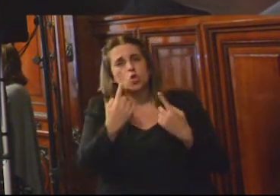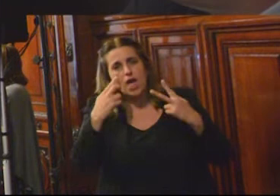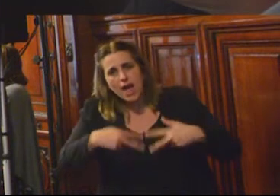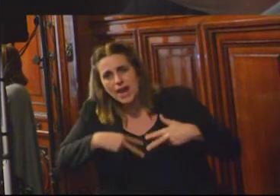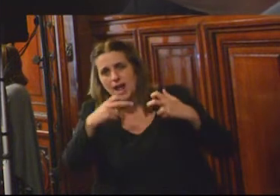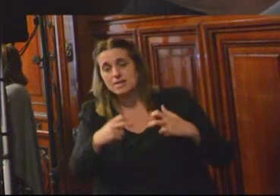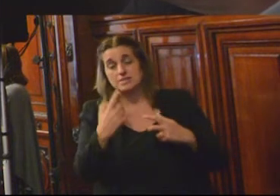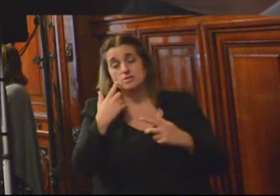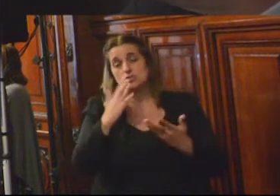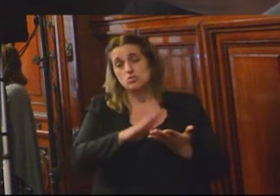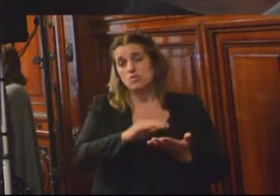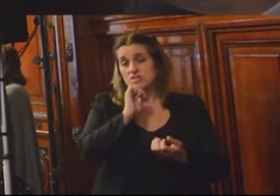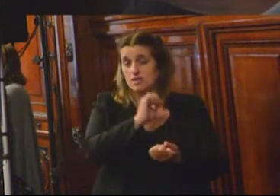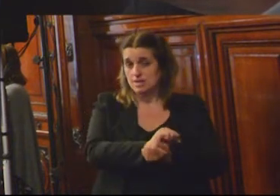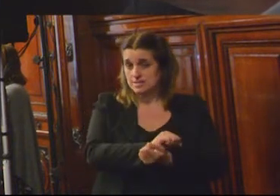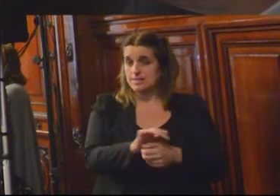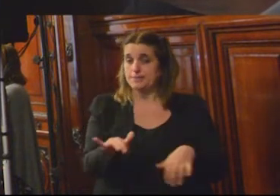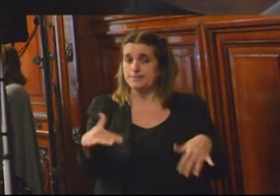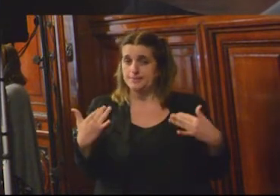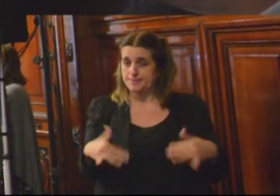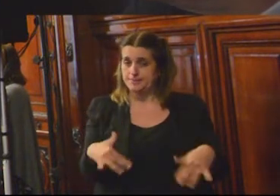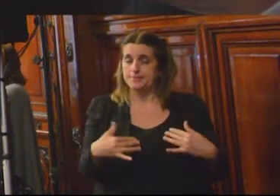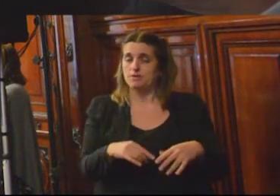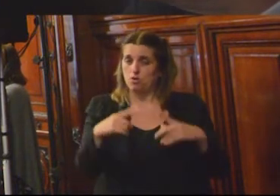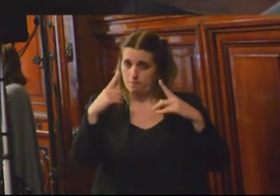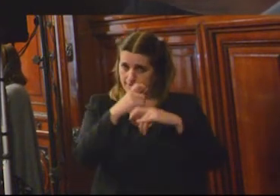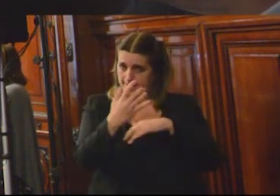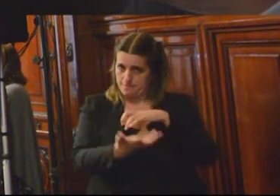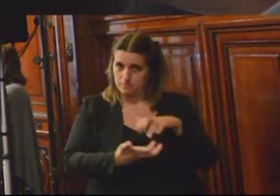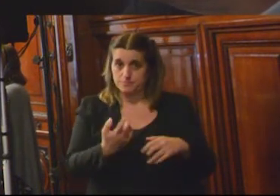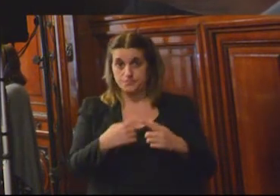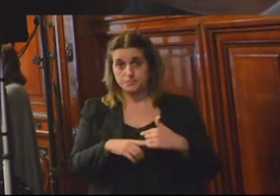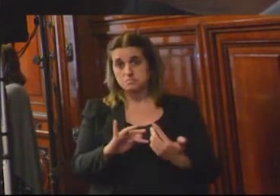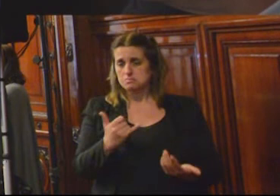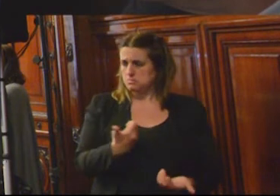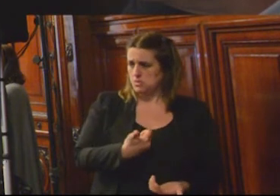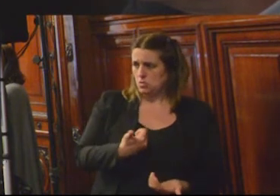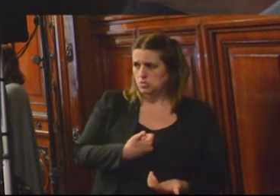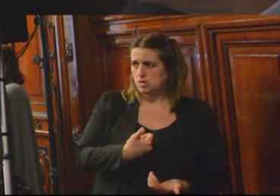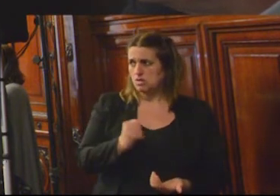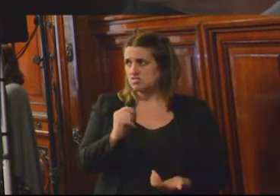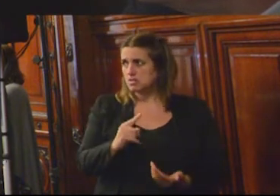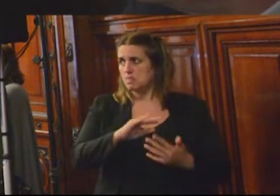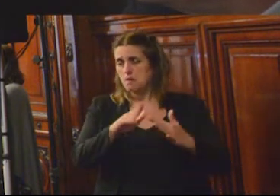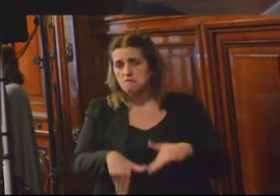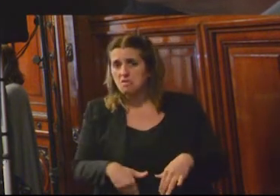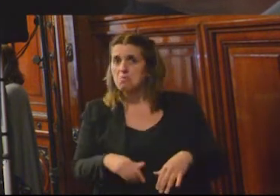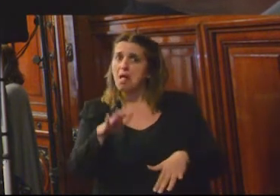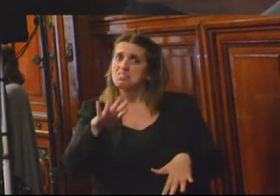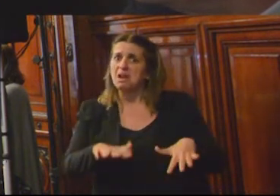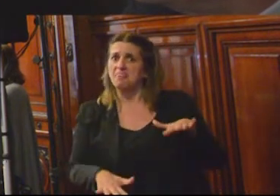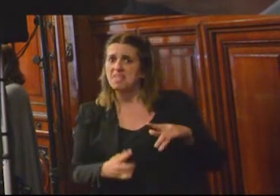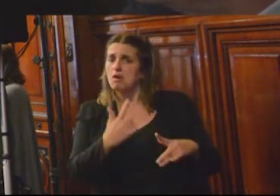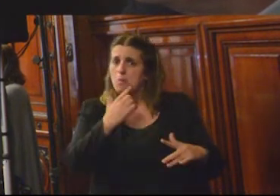o pronunciamiento sobre cárceles es tremendo. Entonces, escuchar estas medidas alternativas, estos